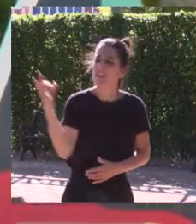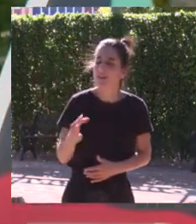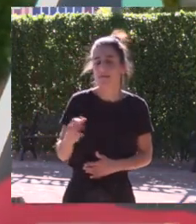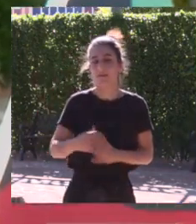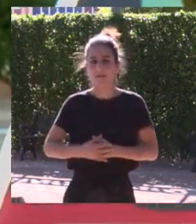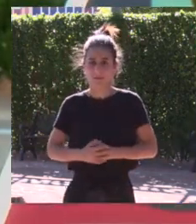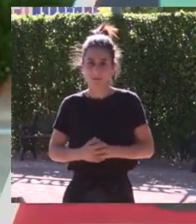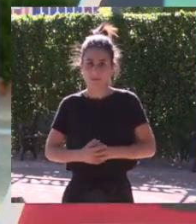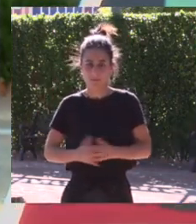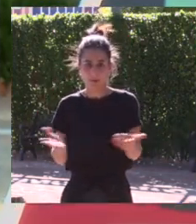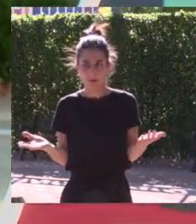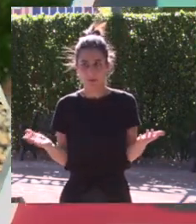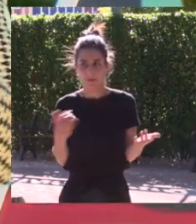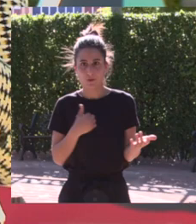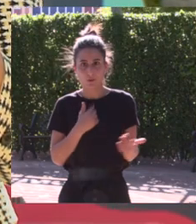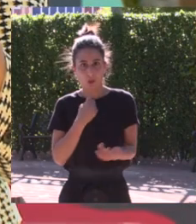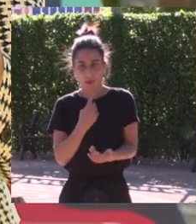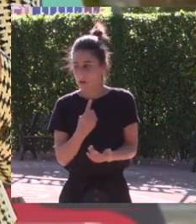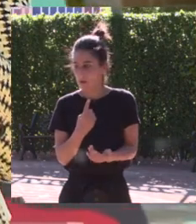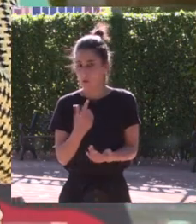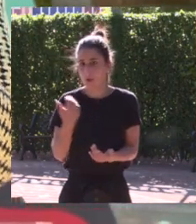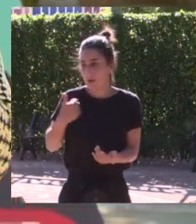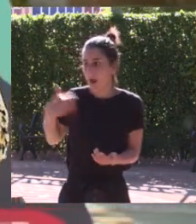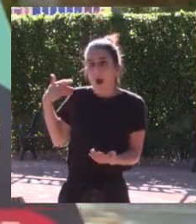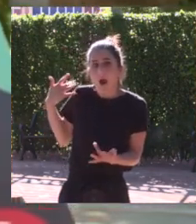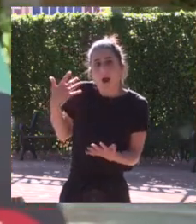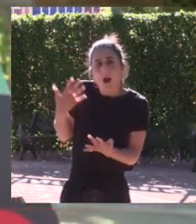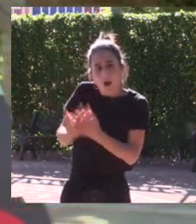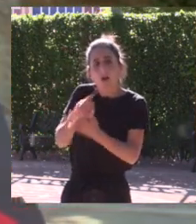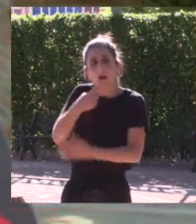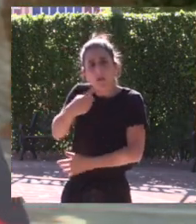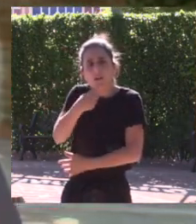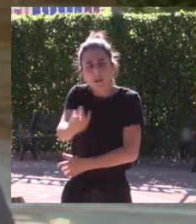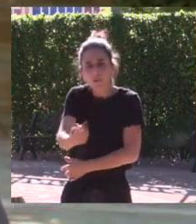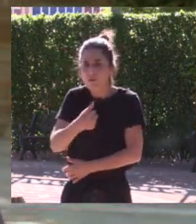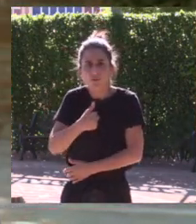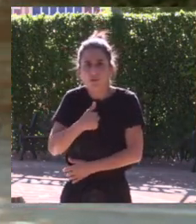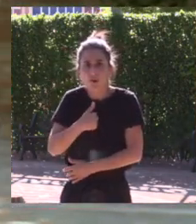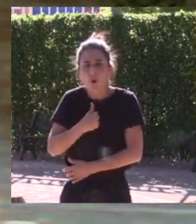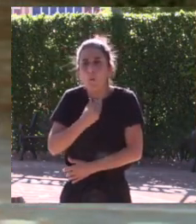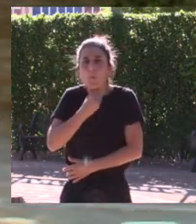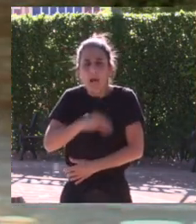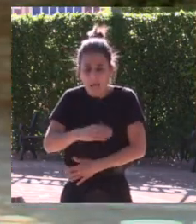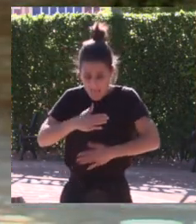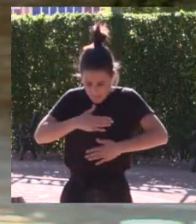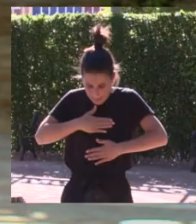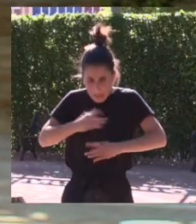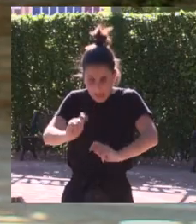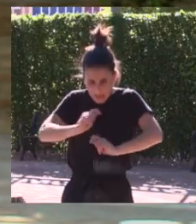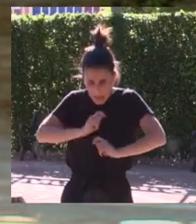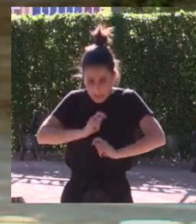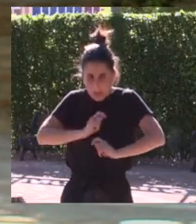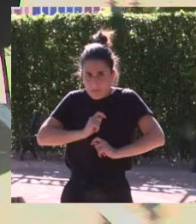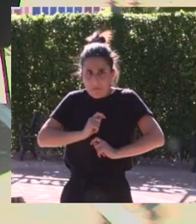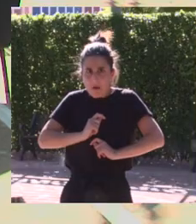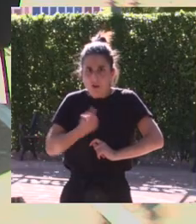beca bueno yo dije lo que venía diciendo desde hace muchos años yo no quiero que me deis una beca a